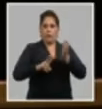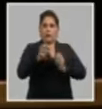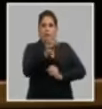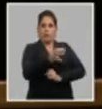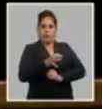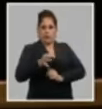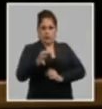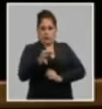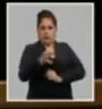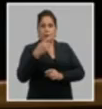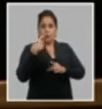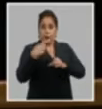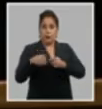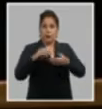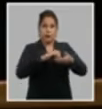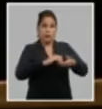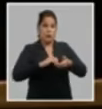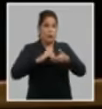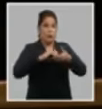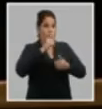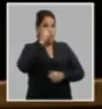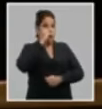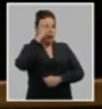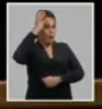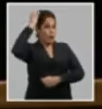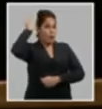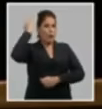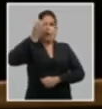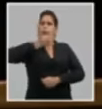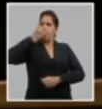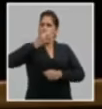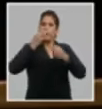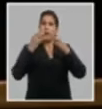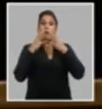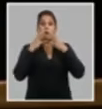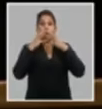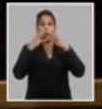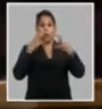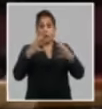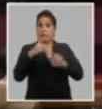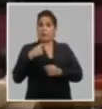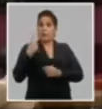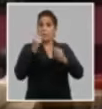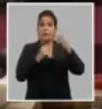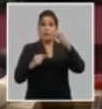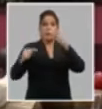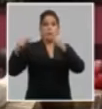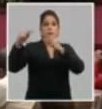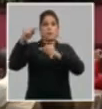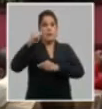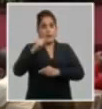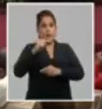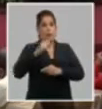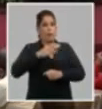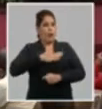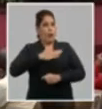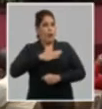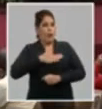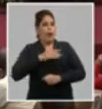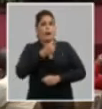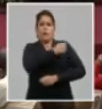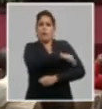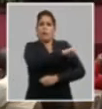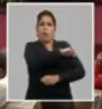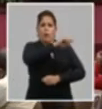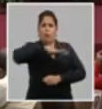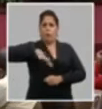El compañero Raúl subraya la importancia que revista el principio de que la propiedad de todo el